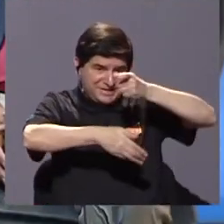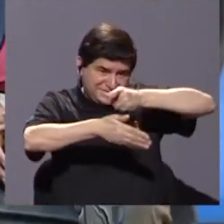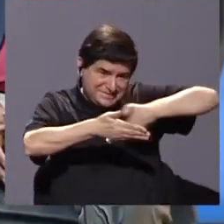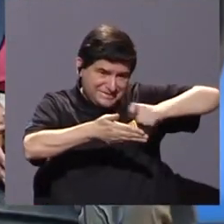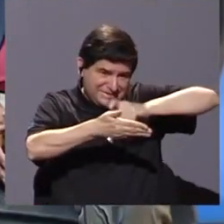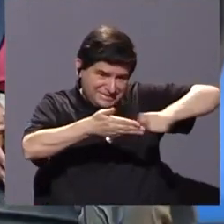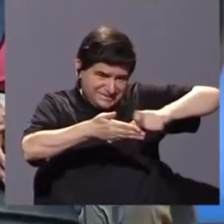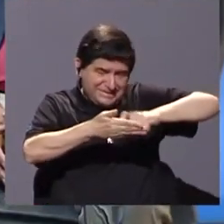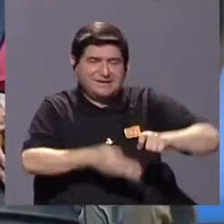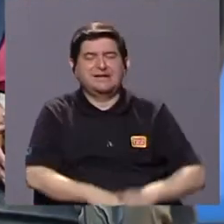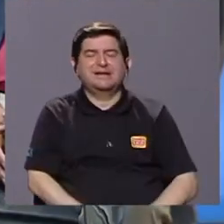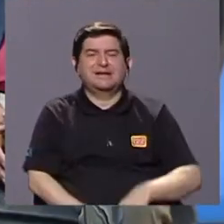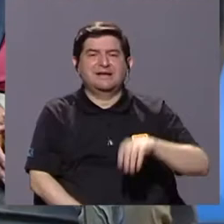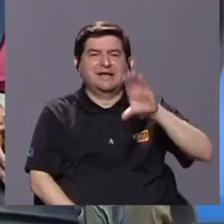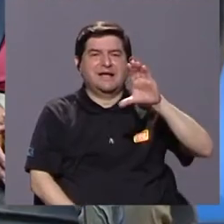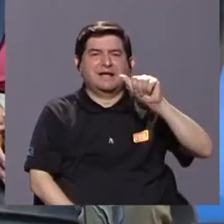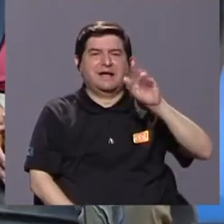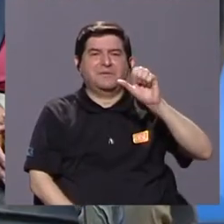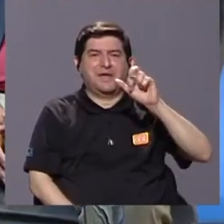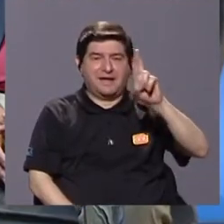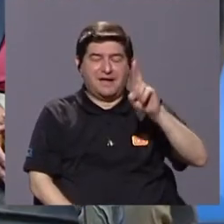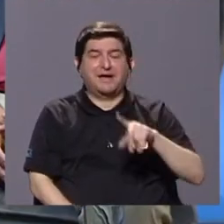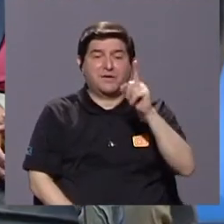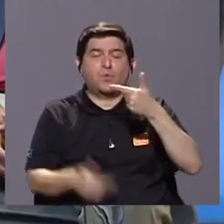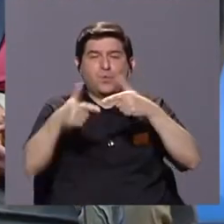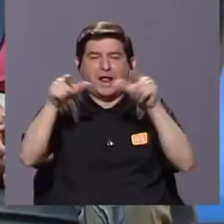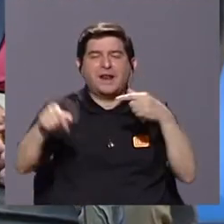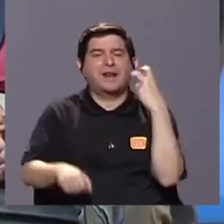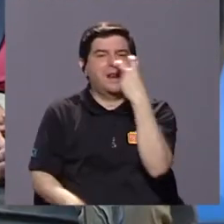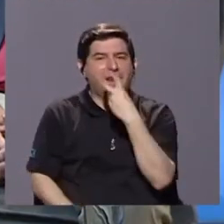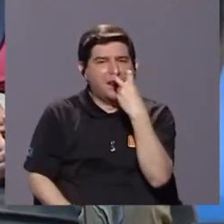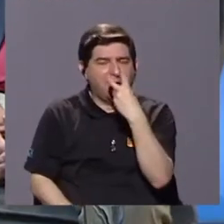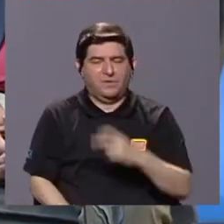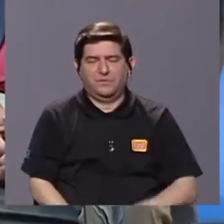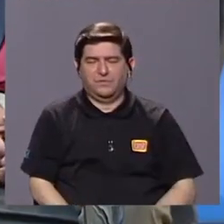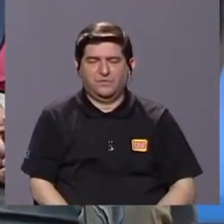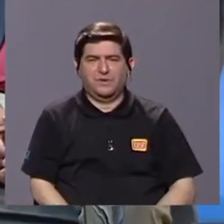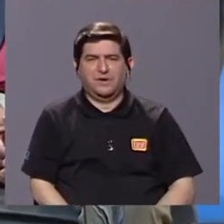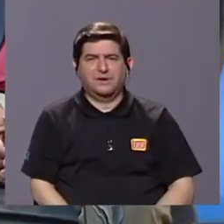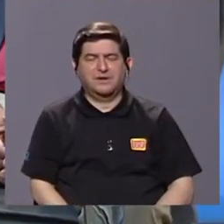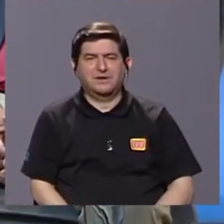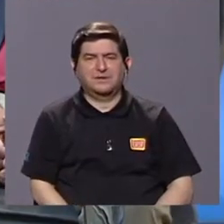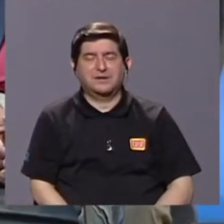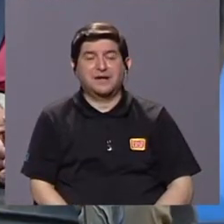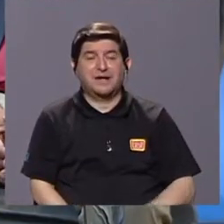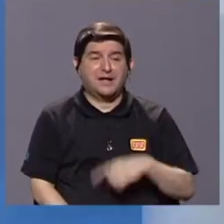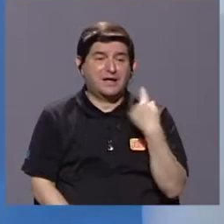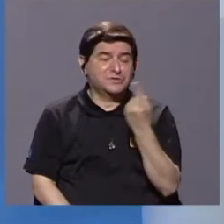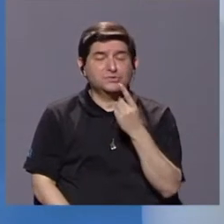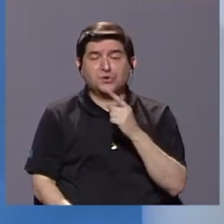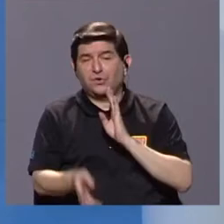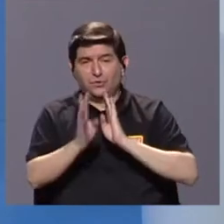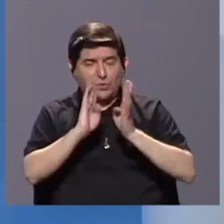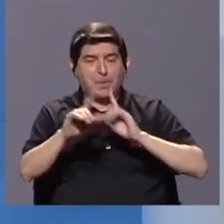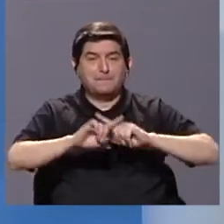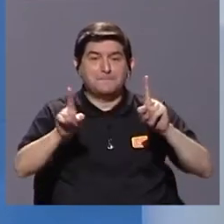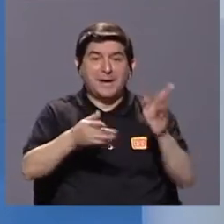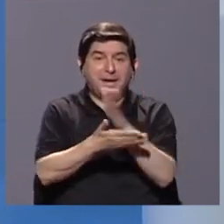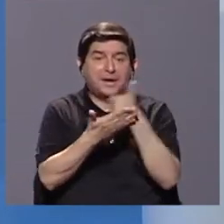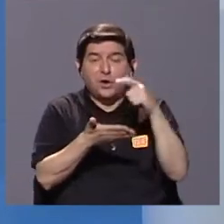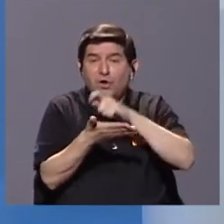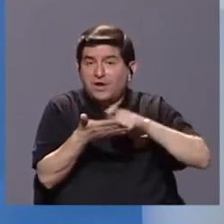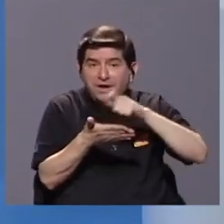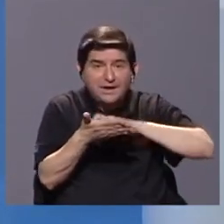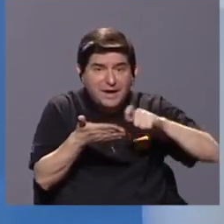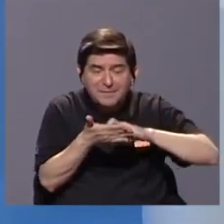lengua. El cabecar es una lengua oral, es decir, que se usa solamente para hablar, pero a la parte escrita